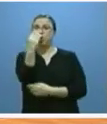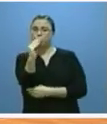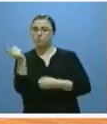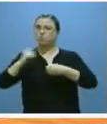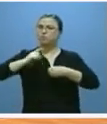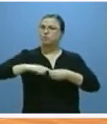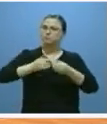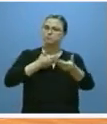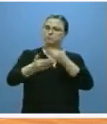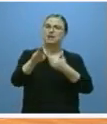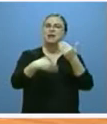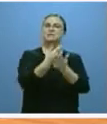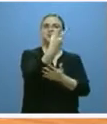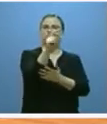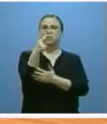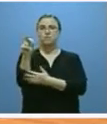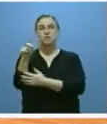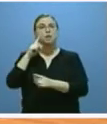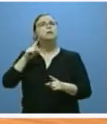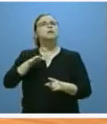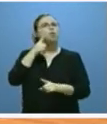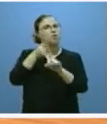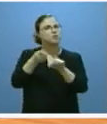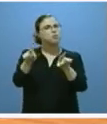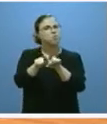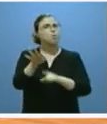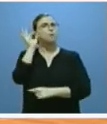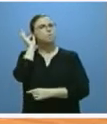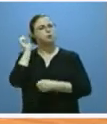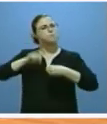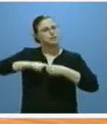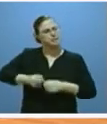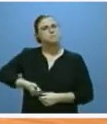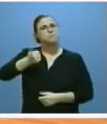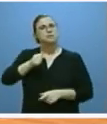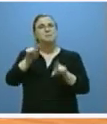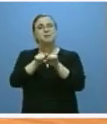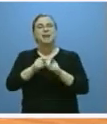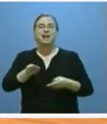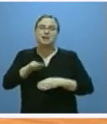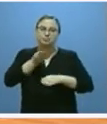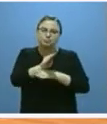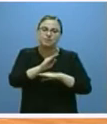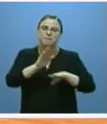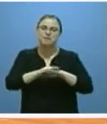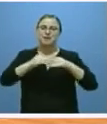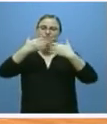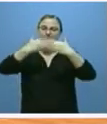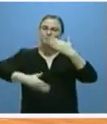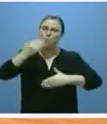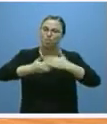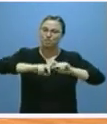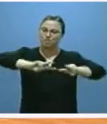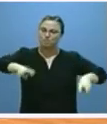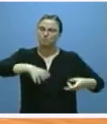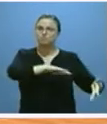horizonte 2020 y con un incremento importante de la participación femenina en las líneas de ayuda a la modernización de explotaciones